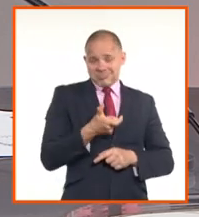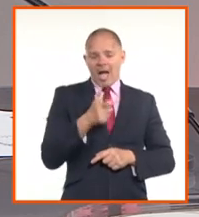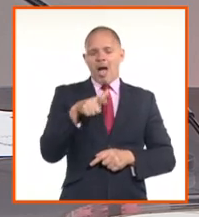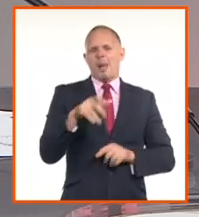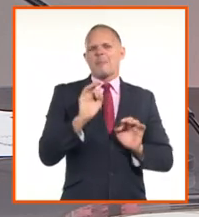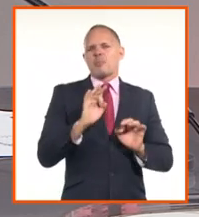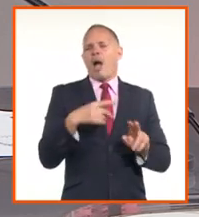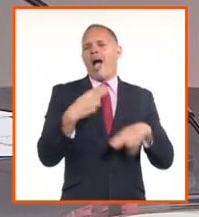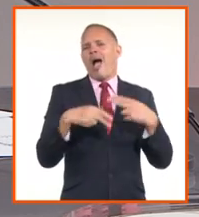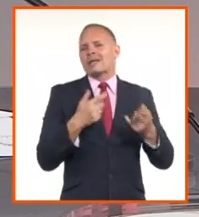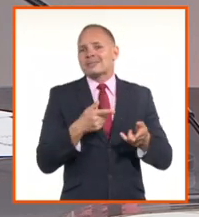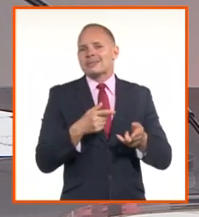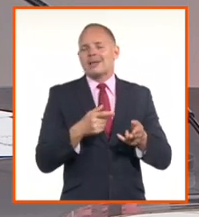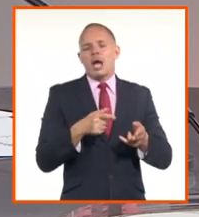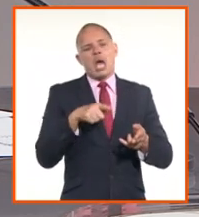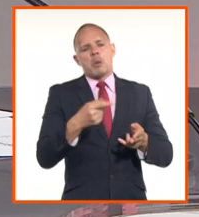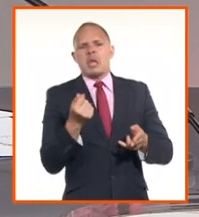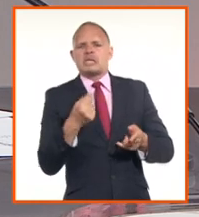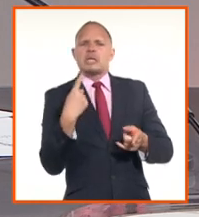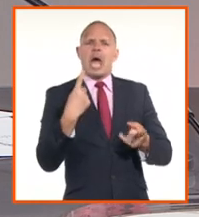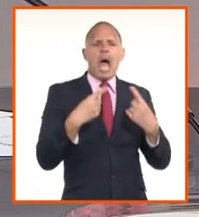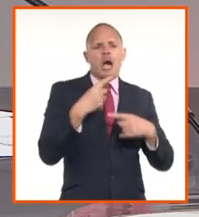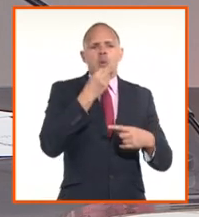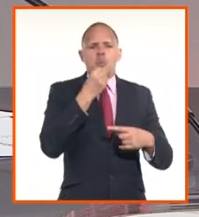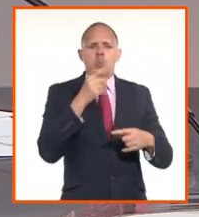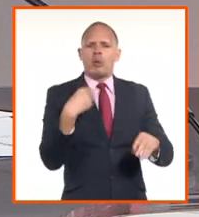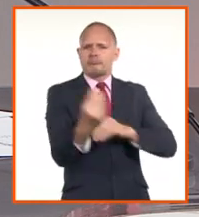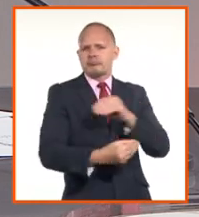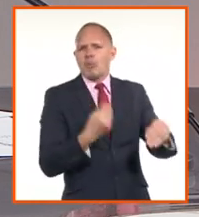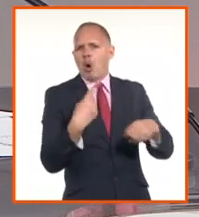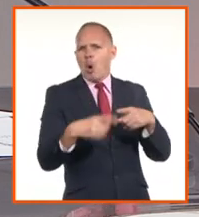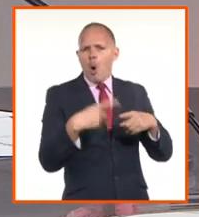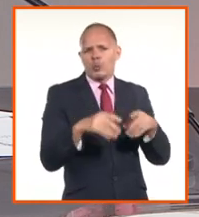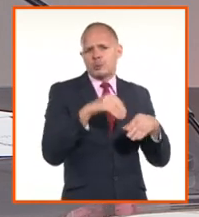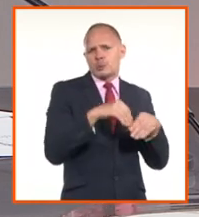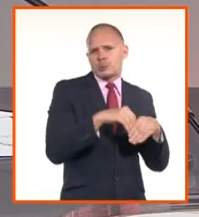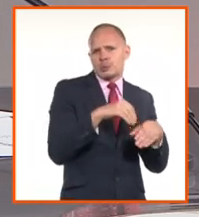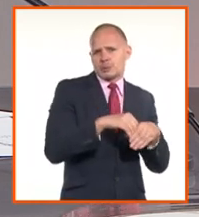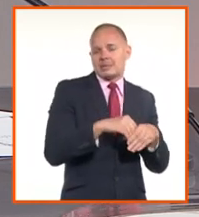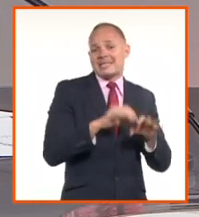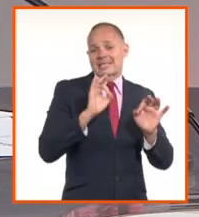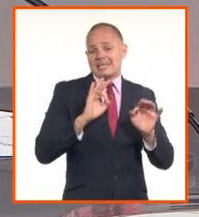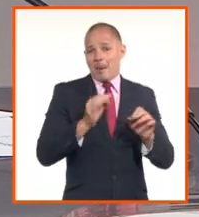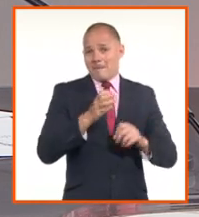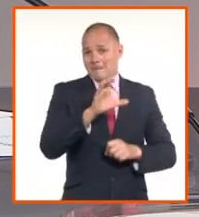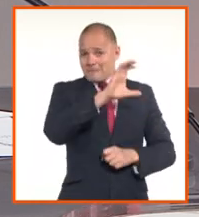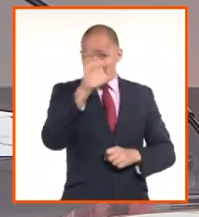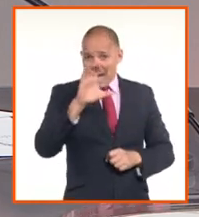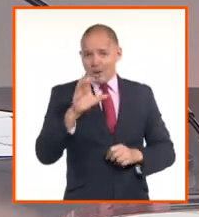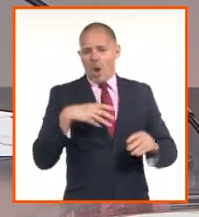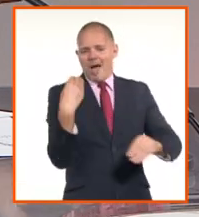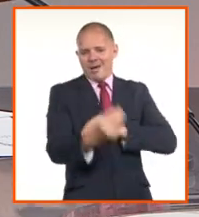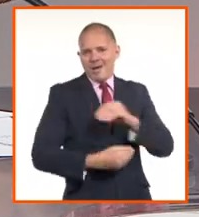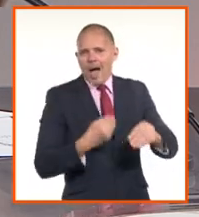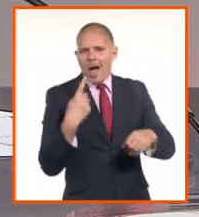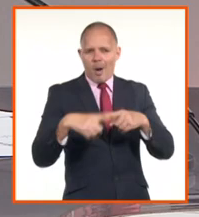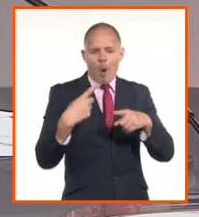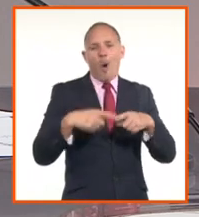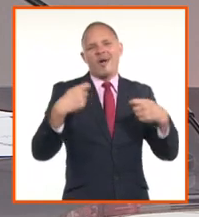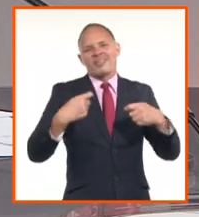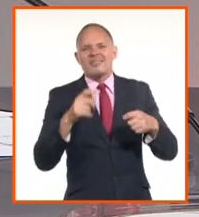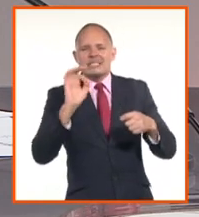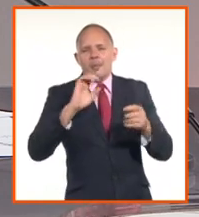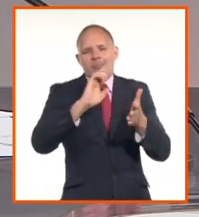cubrir los gastos de este tipo de operaciones, ¿no? Porque por cada actividad que los bancos realizan, pues tienen que cobrar o comisiones